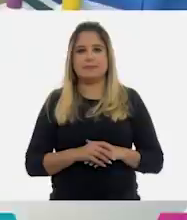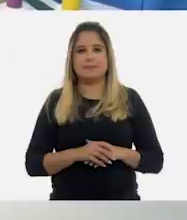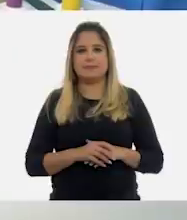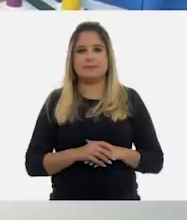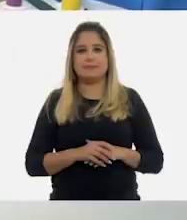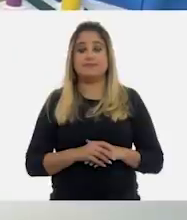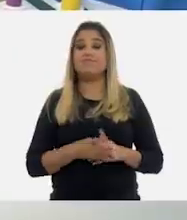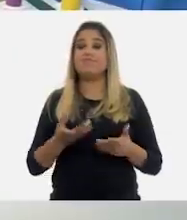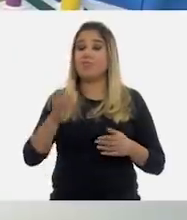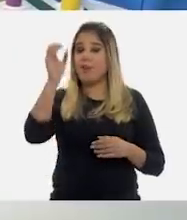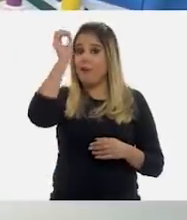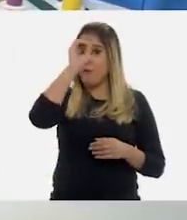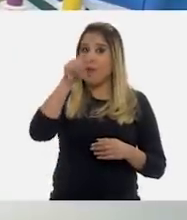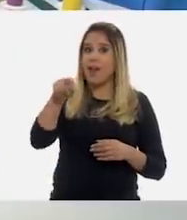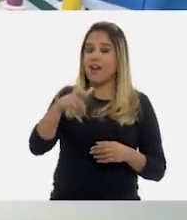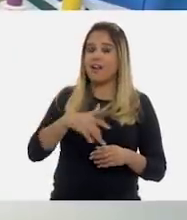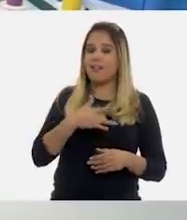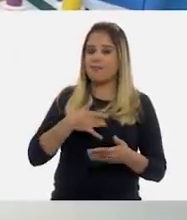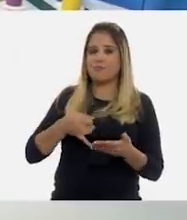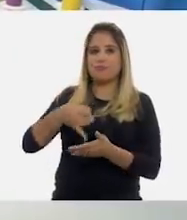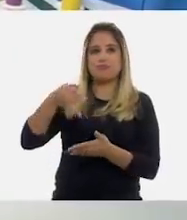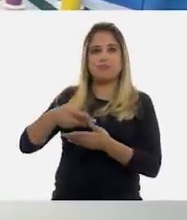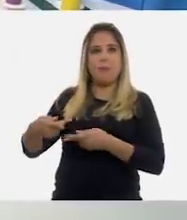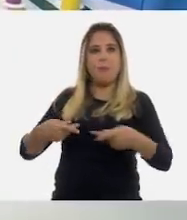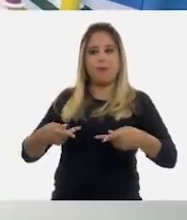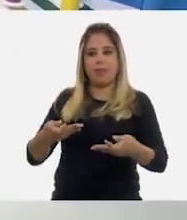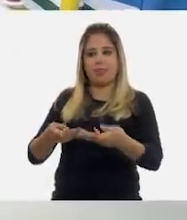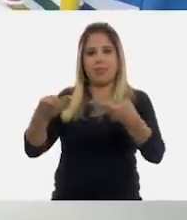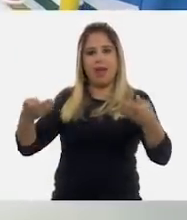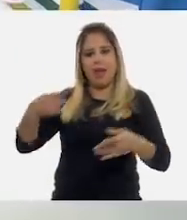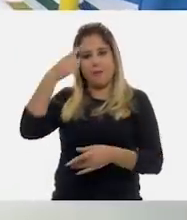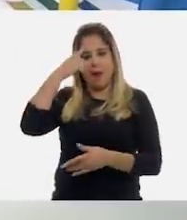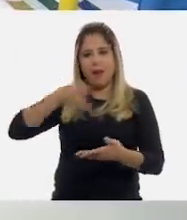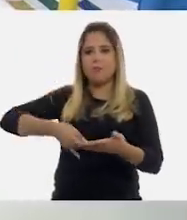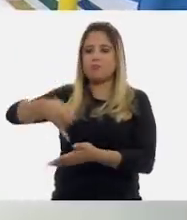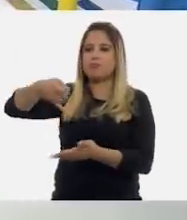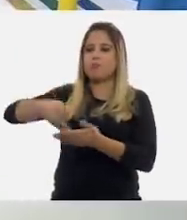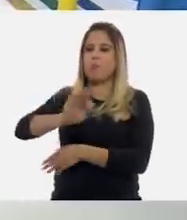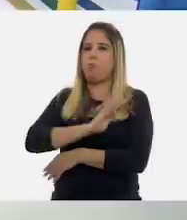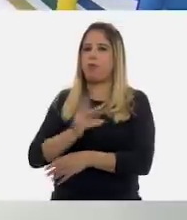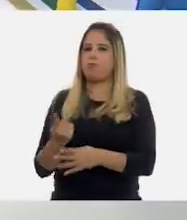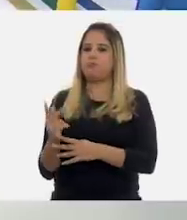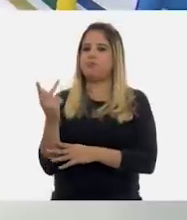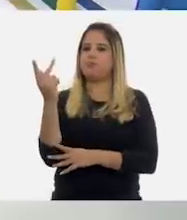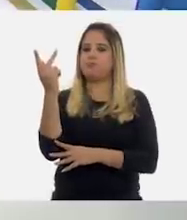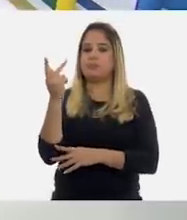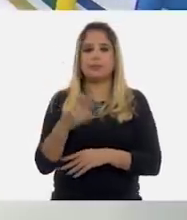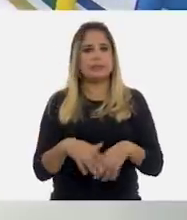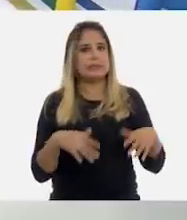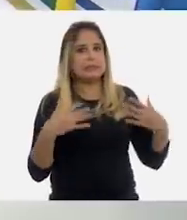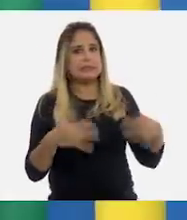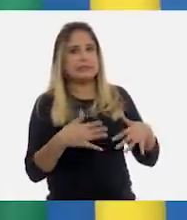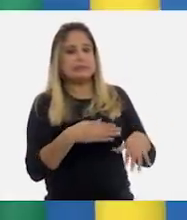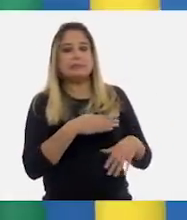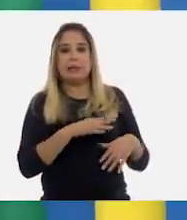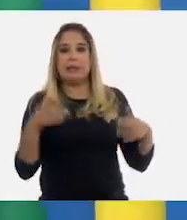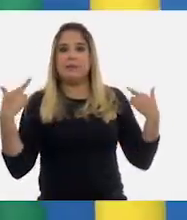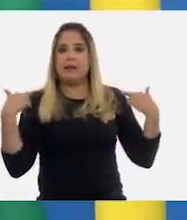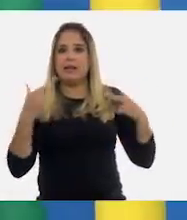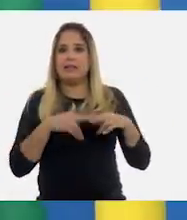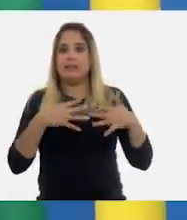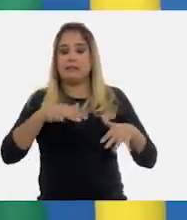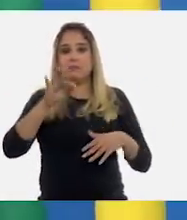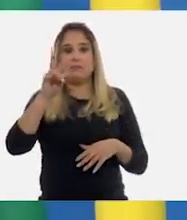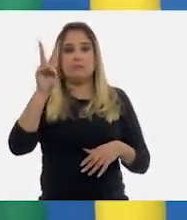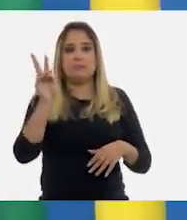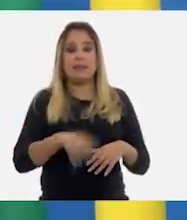¿Qué opinas del trabajo que implica preparar el terreno para la agricultura, Juan Carlos? Bueno, maestra, pues definitivamente creo